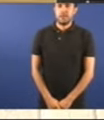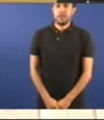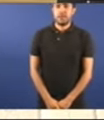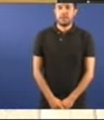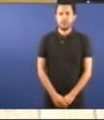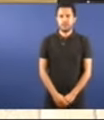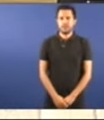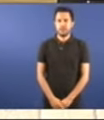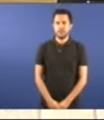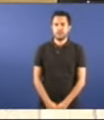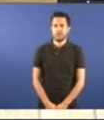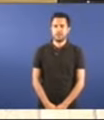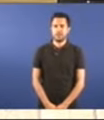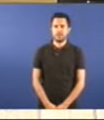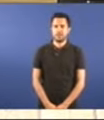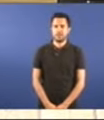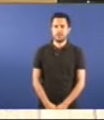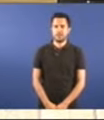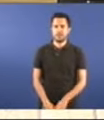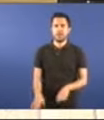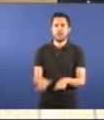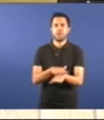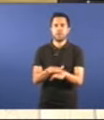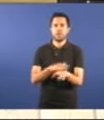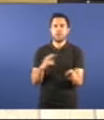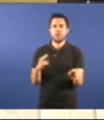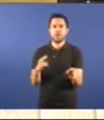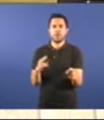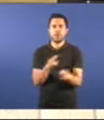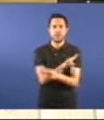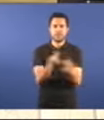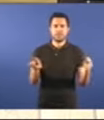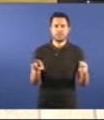Replica perdón, silencio, por favor. Replica da señora Díaz Pérez.